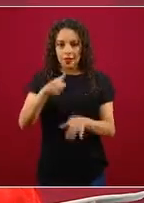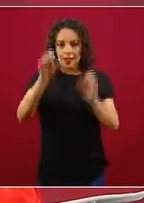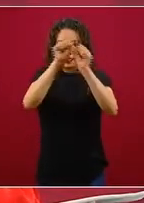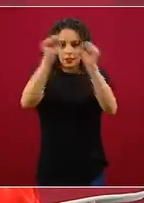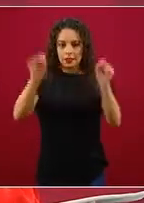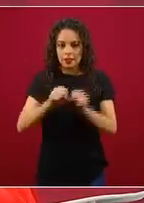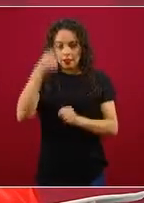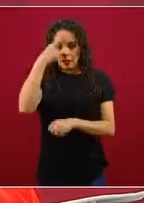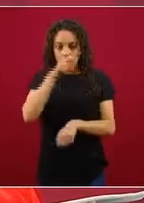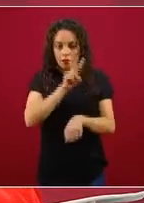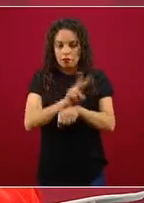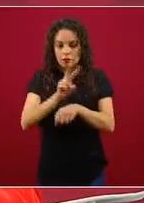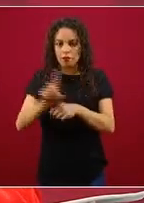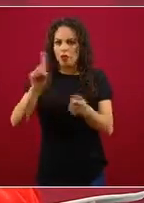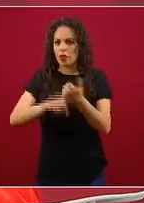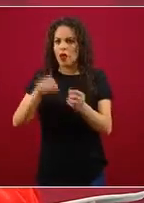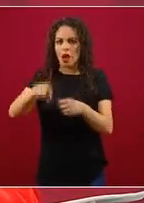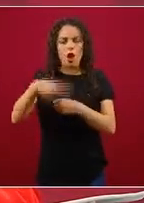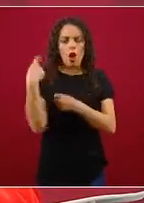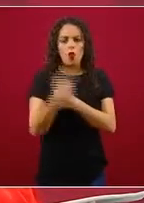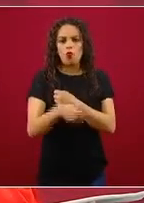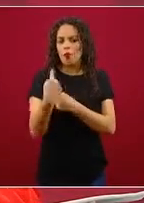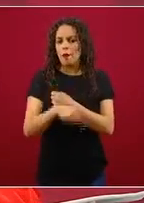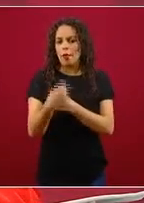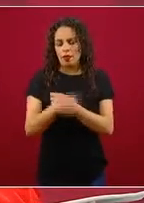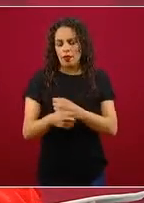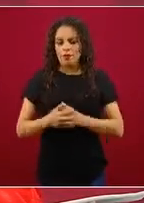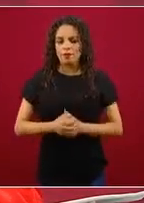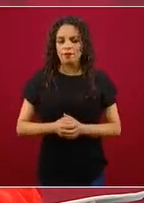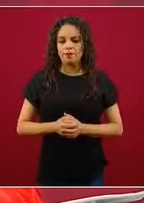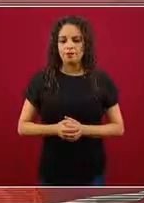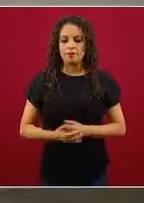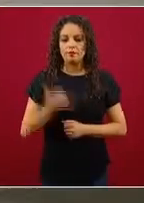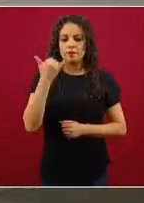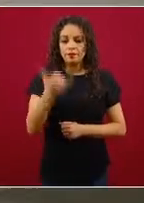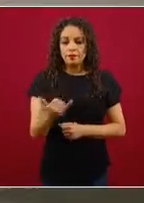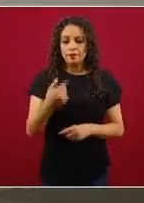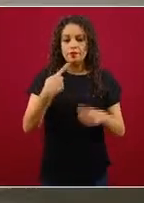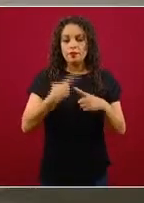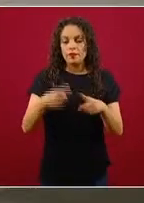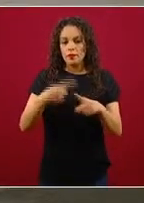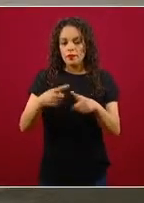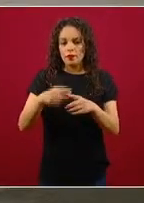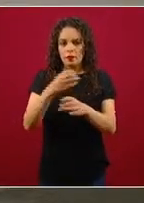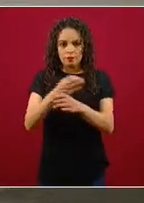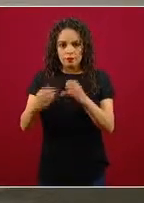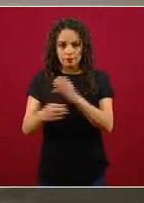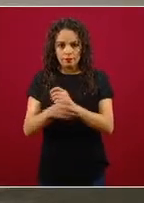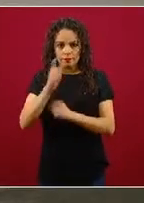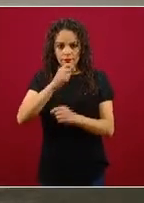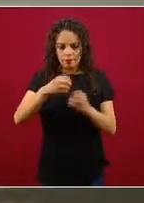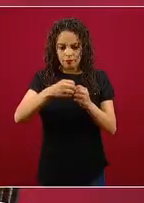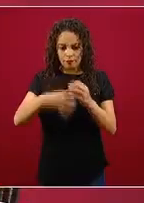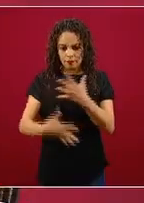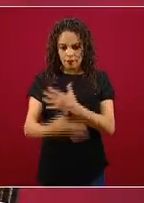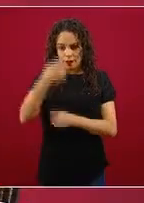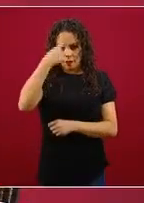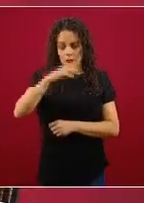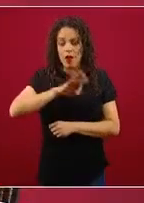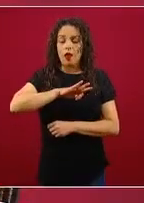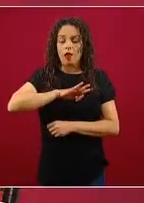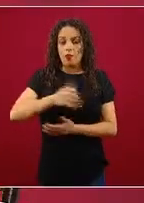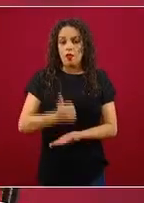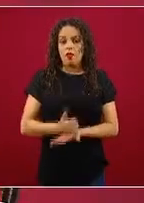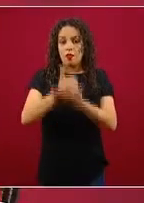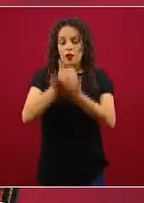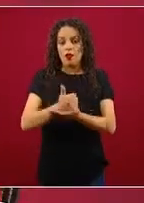seguimiento automatizado y de diversos filtros. Y un conjunto de acciones que se despliegan para disminuir los contagios.